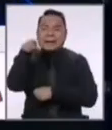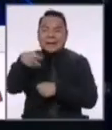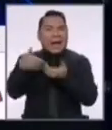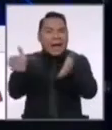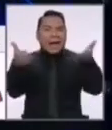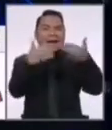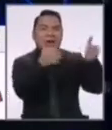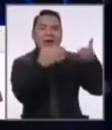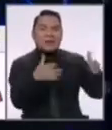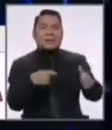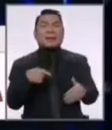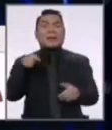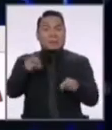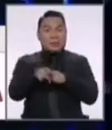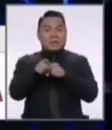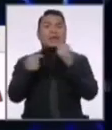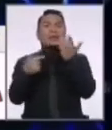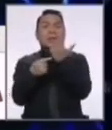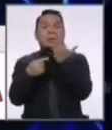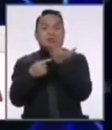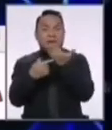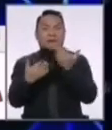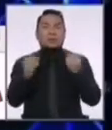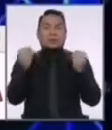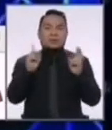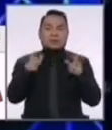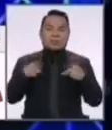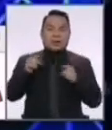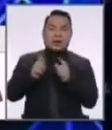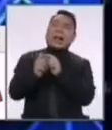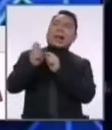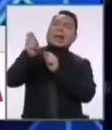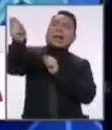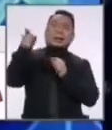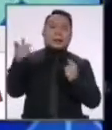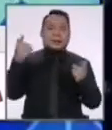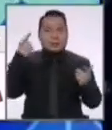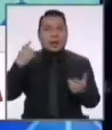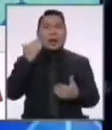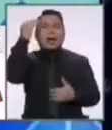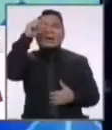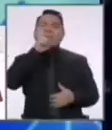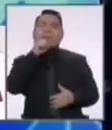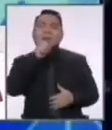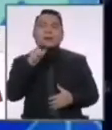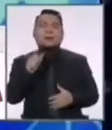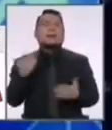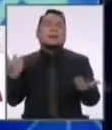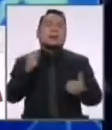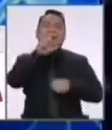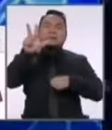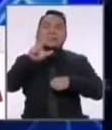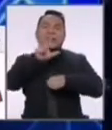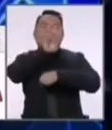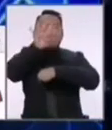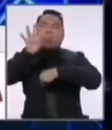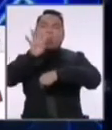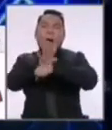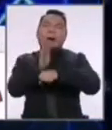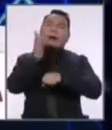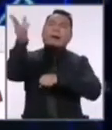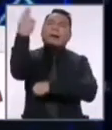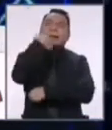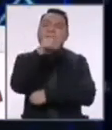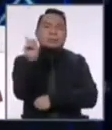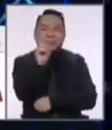-tech, las postas tecnológicas porque no podemos permitir en las regiones más alejadas que lleguemos nuestros adultos mayores a tres, cuatro horas para llegar a un hospital.